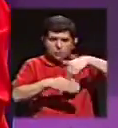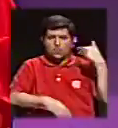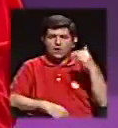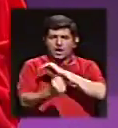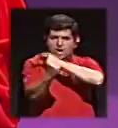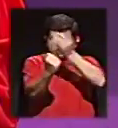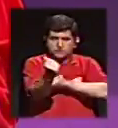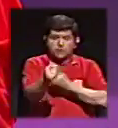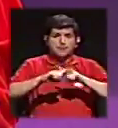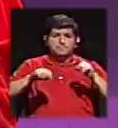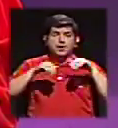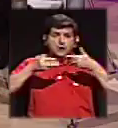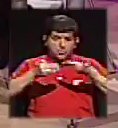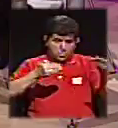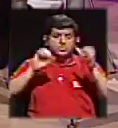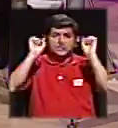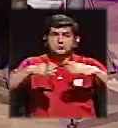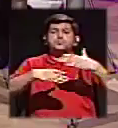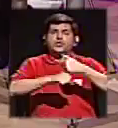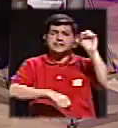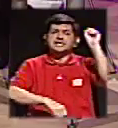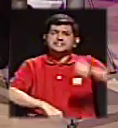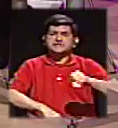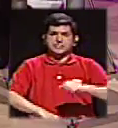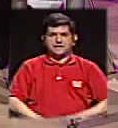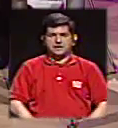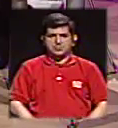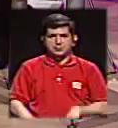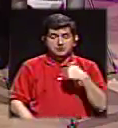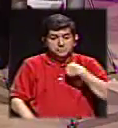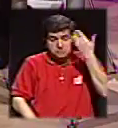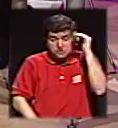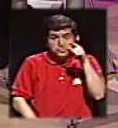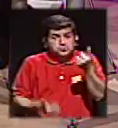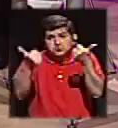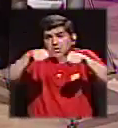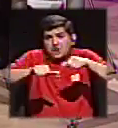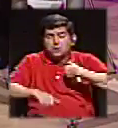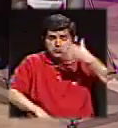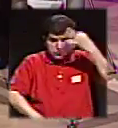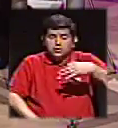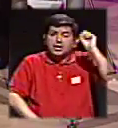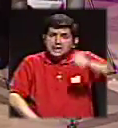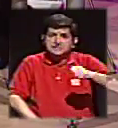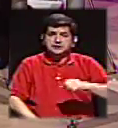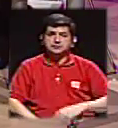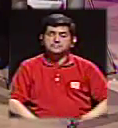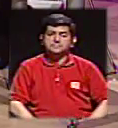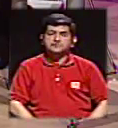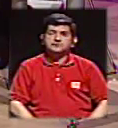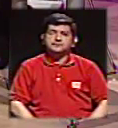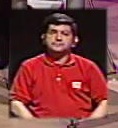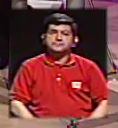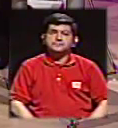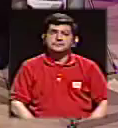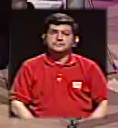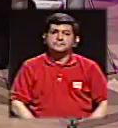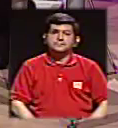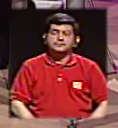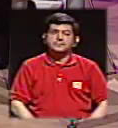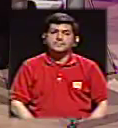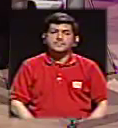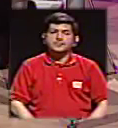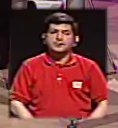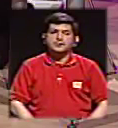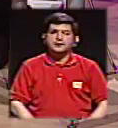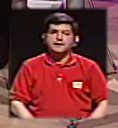Pero que las cosas se pueden hacer, se pueden hacer, Ani. No sé si usted coincide conmigo, pero yo sí creo que se pueden hacer. Entonces, cuando uno